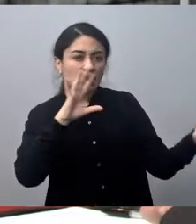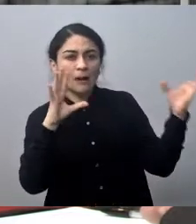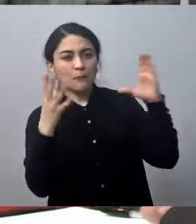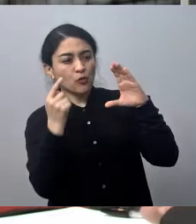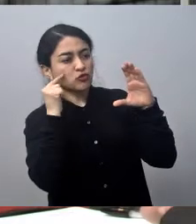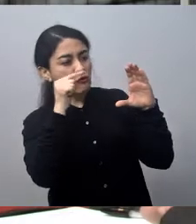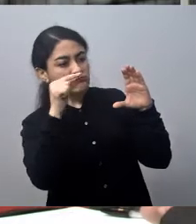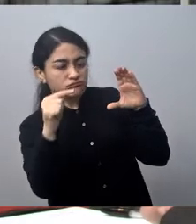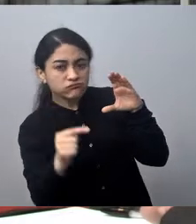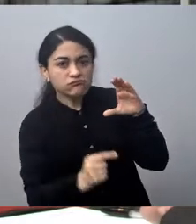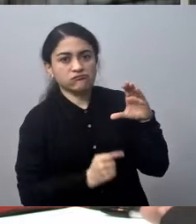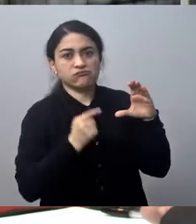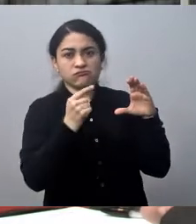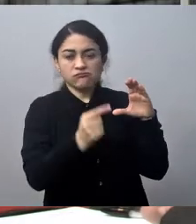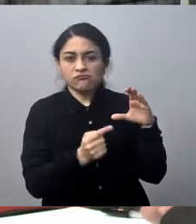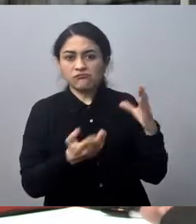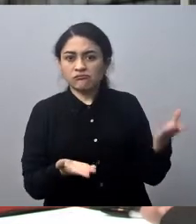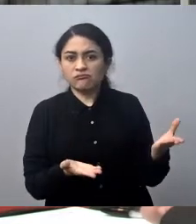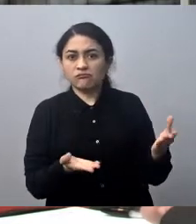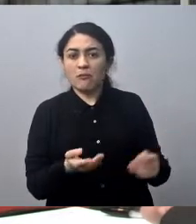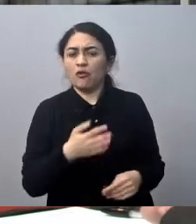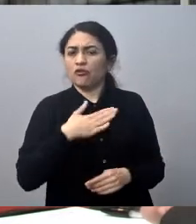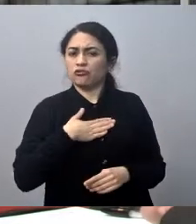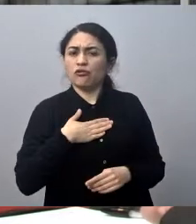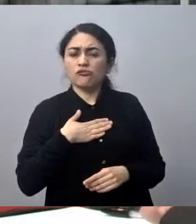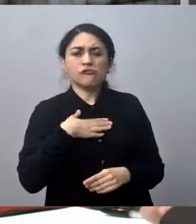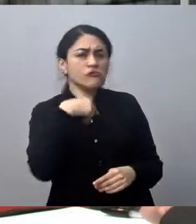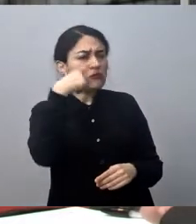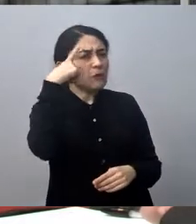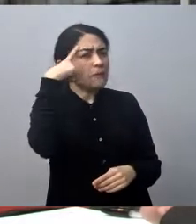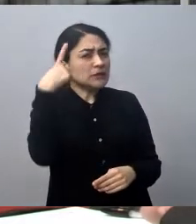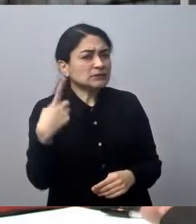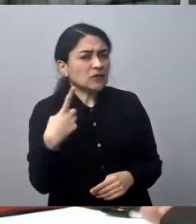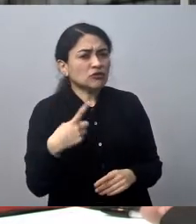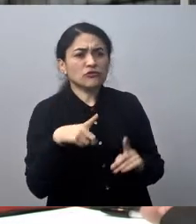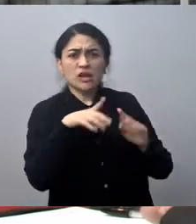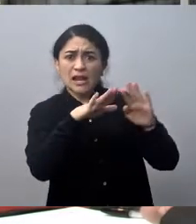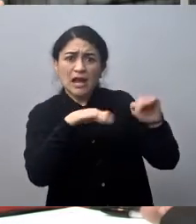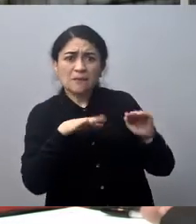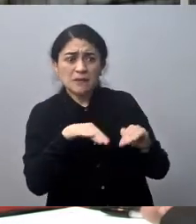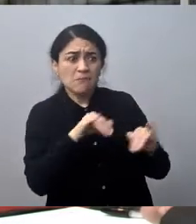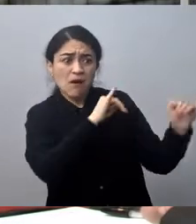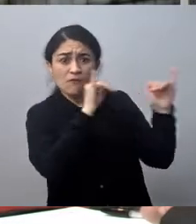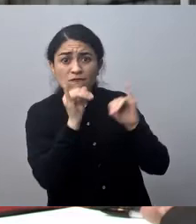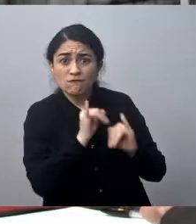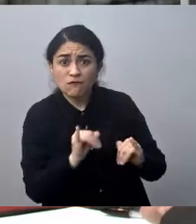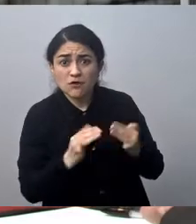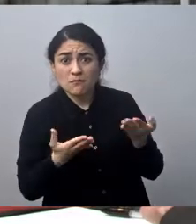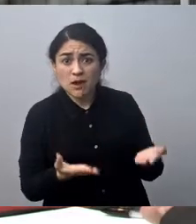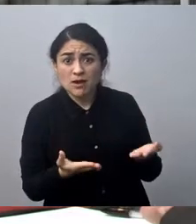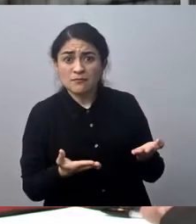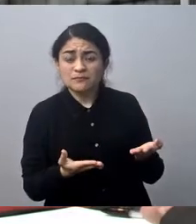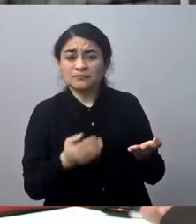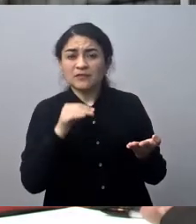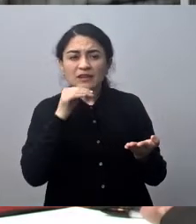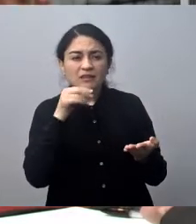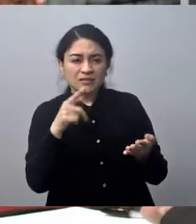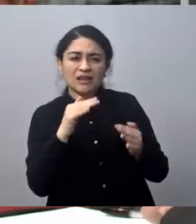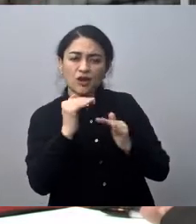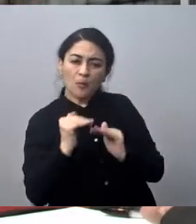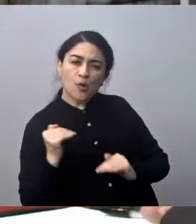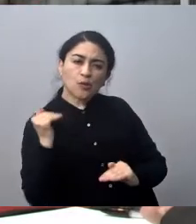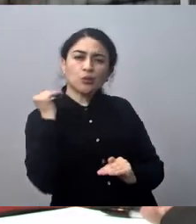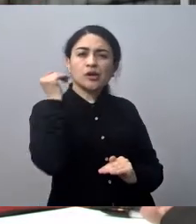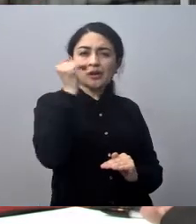mundo. Pero yo incluso estoy pensando en que la misma estructura que hoy día es convertirla y darle el rango de